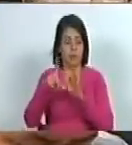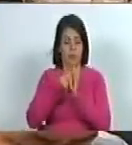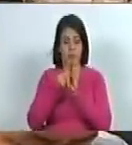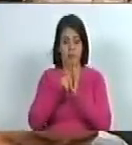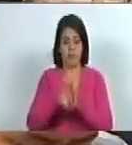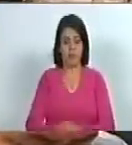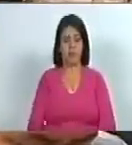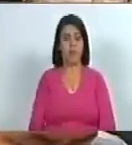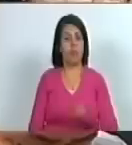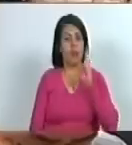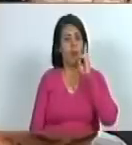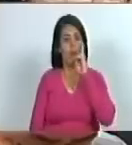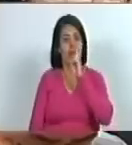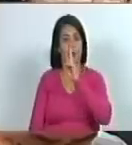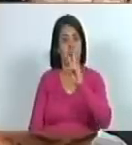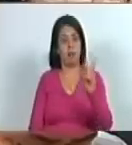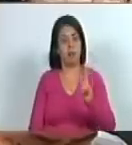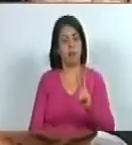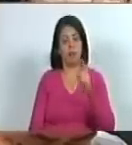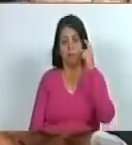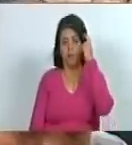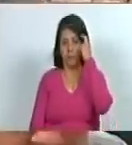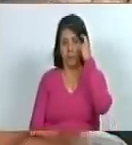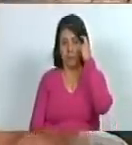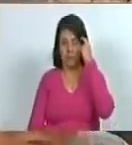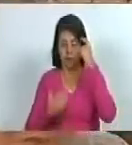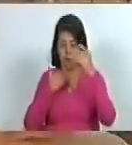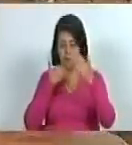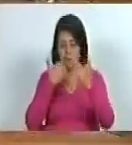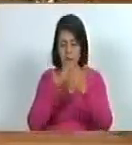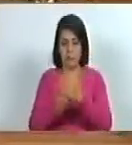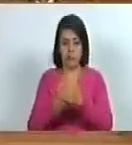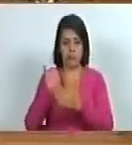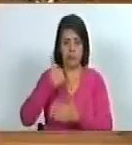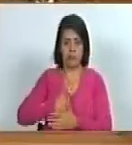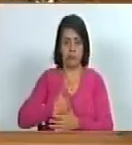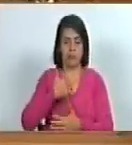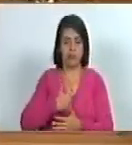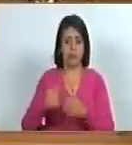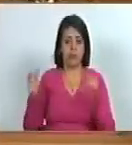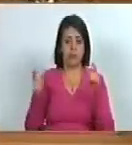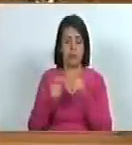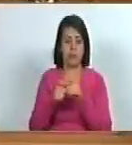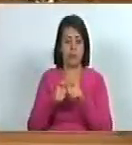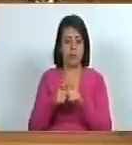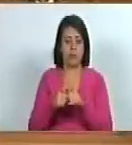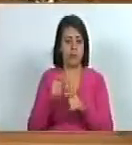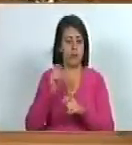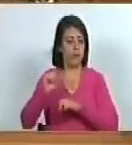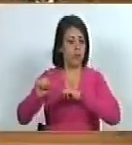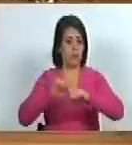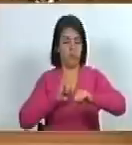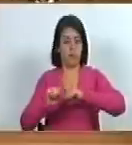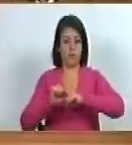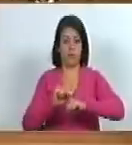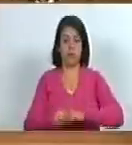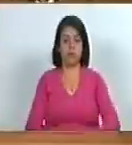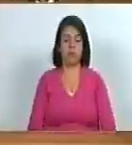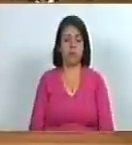veíamos como en días recientes en la Argentina un grupo de movimientos